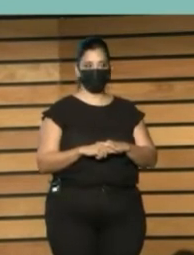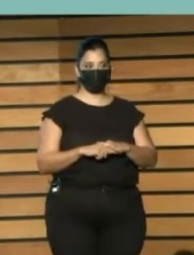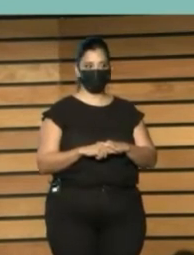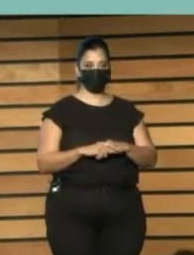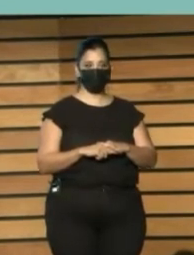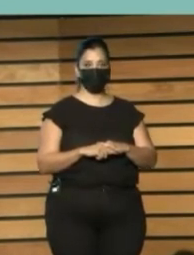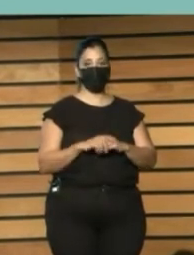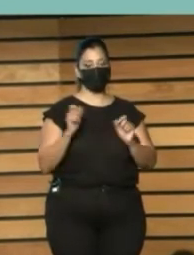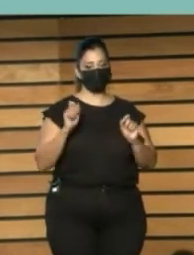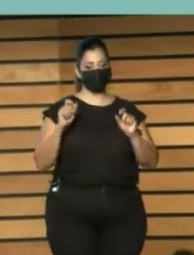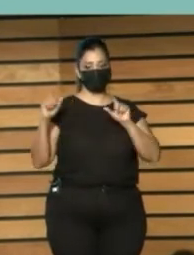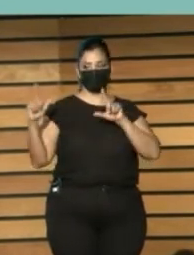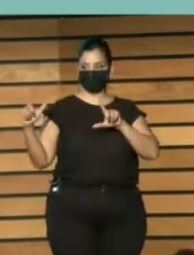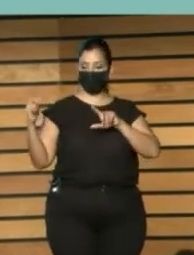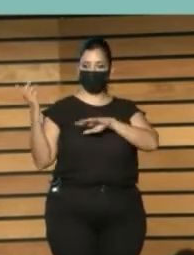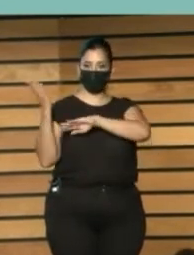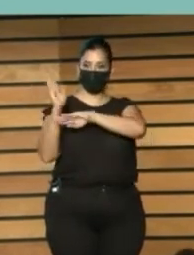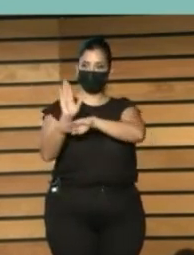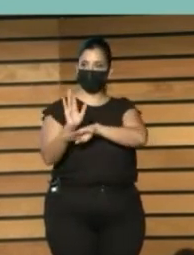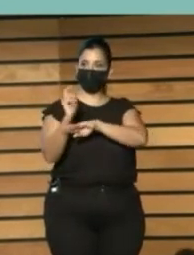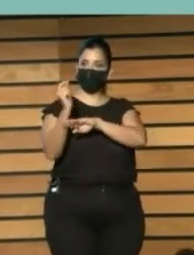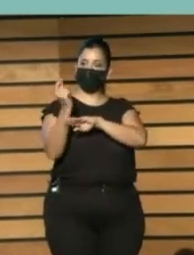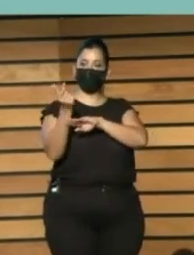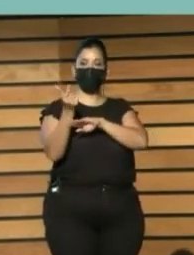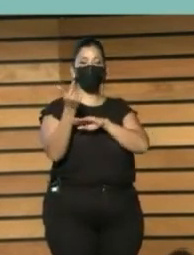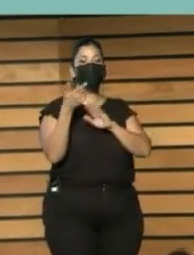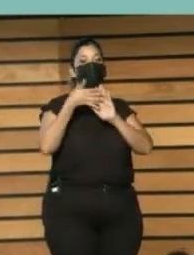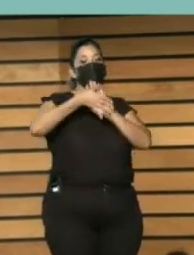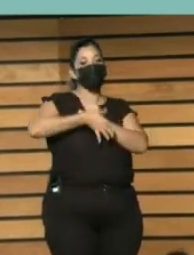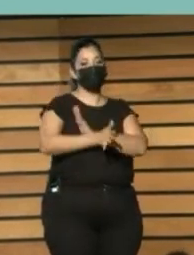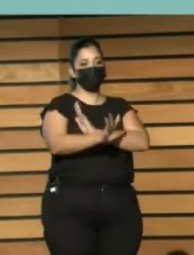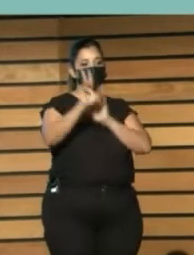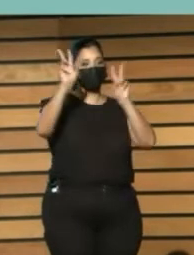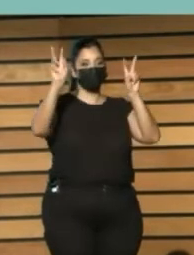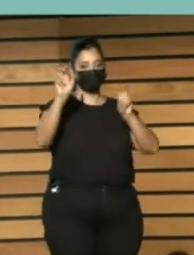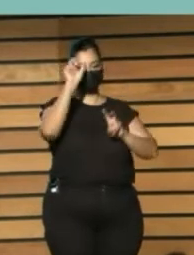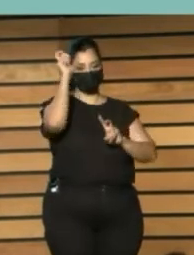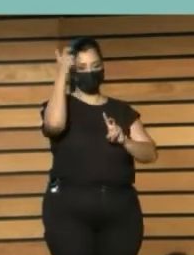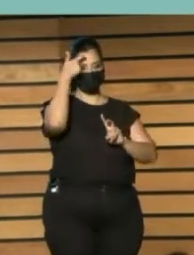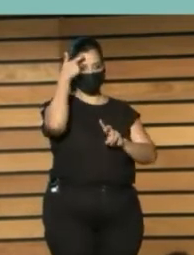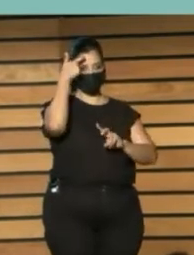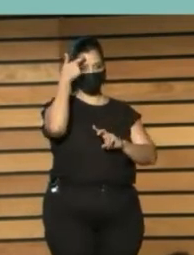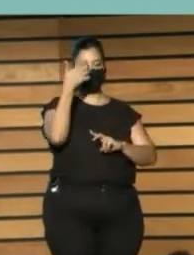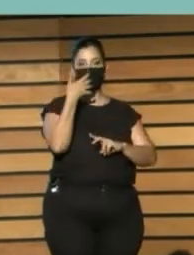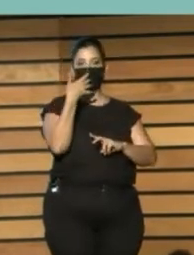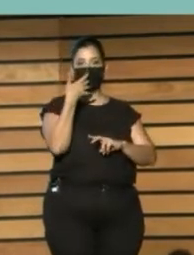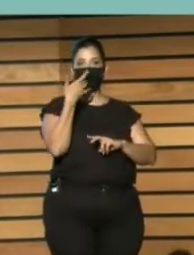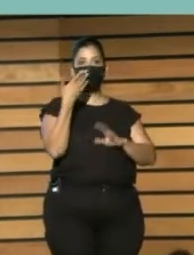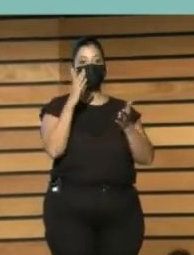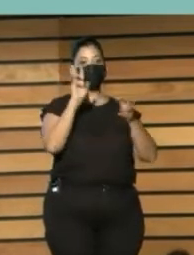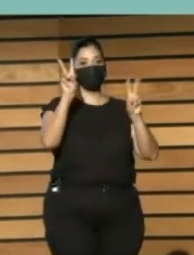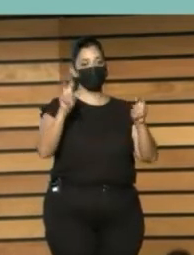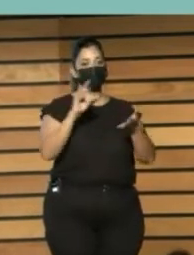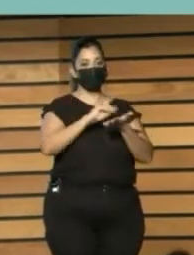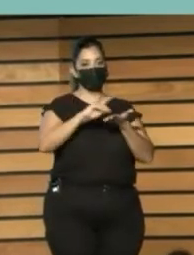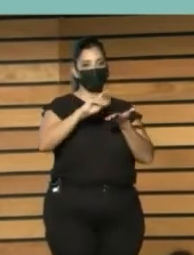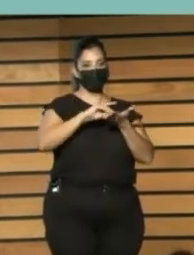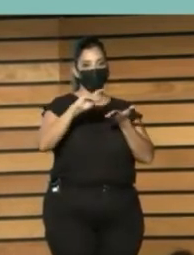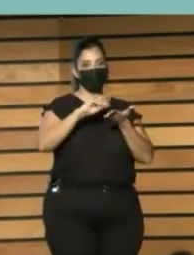Y aquí Presento Algunas reflexiones Acerca de un concepto Clave Que es el de La digitalización